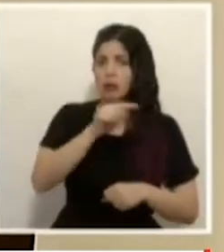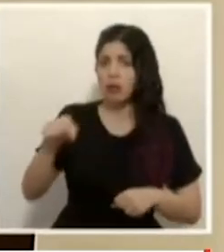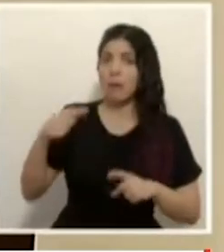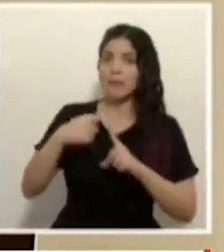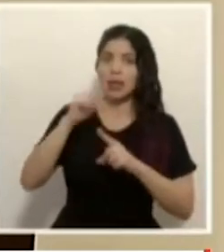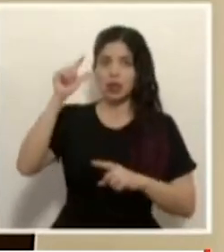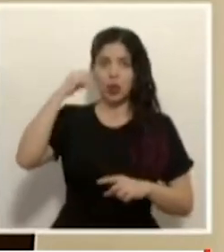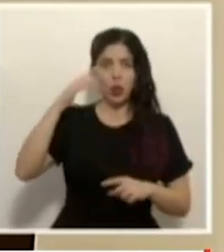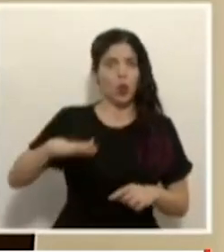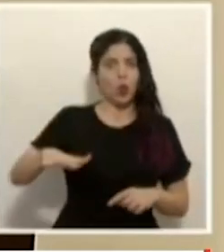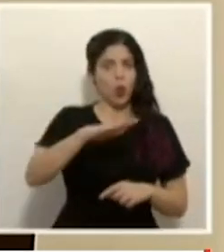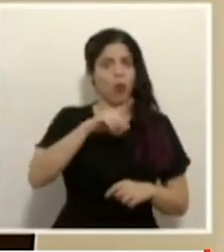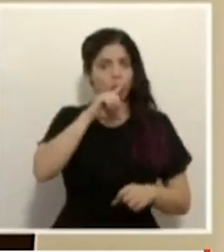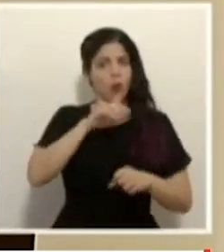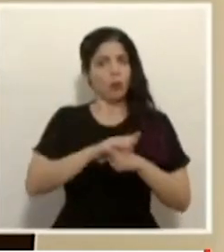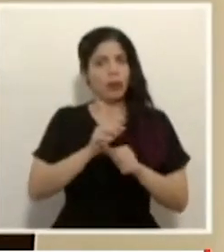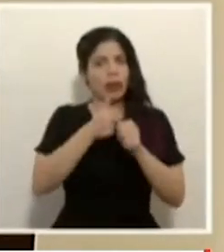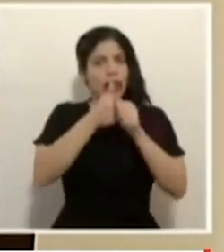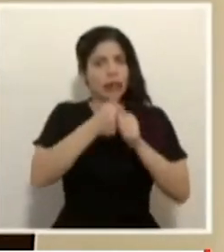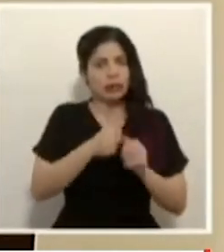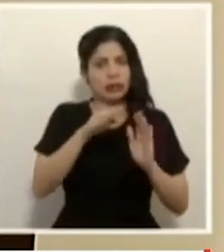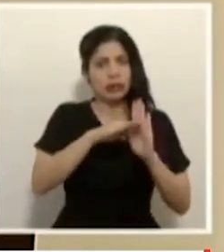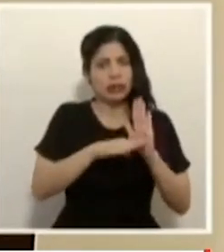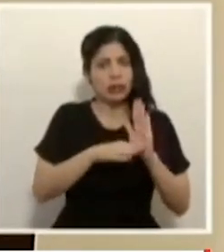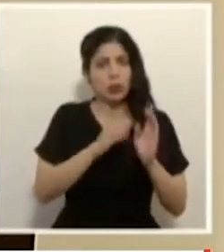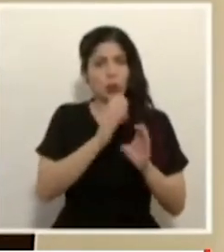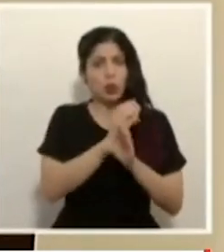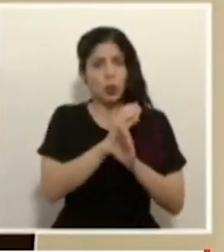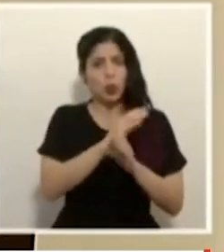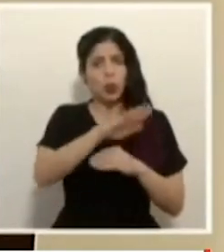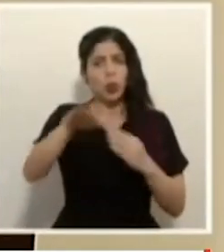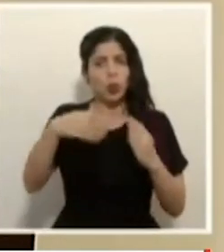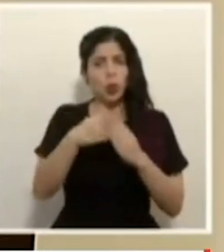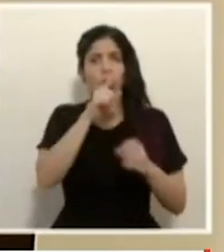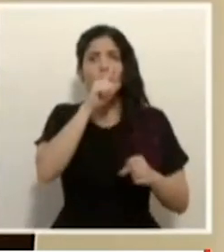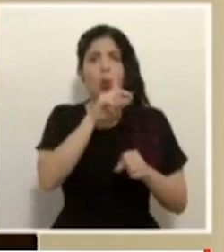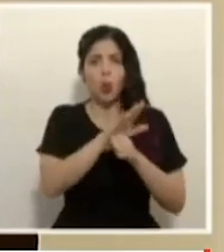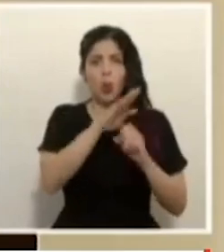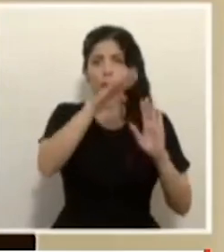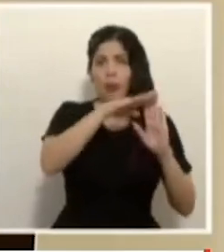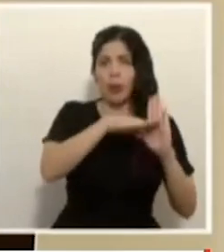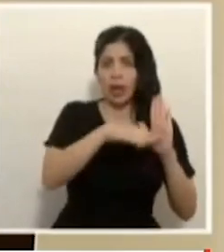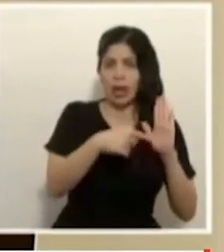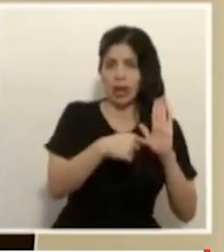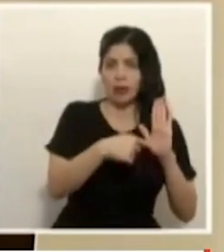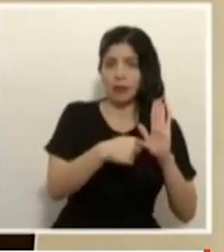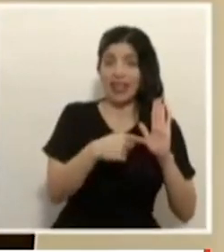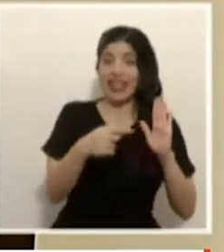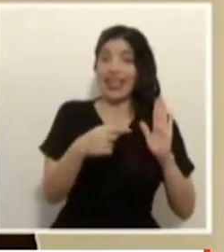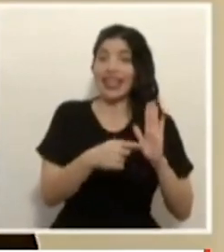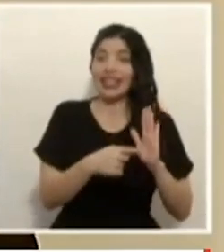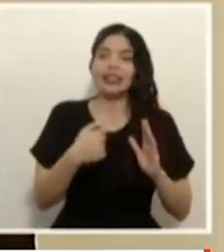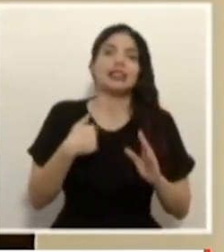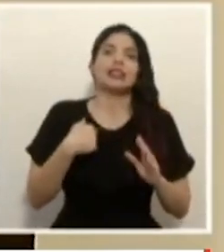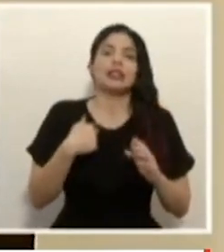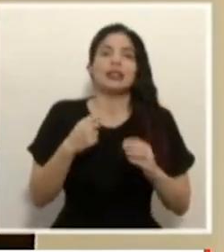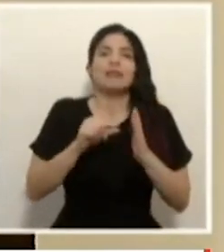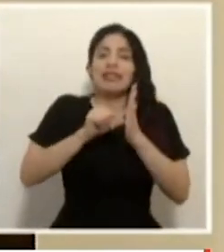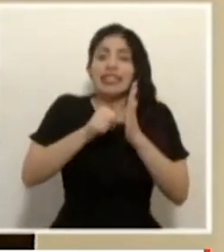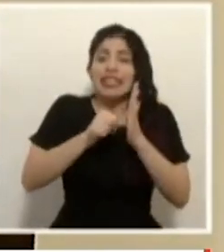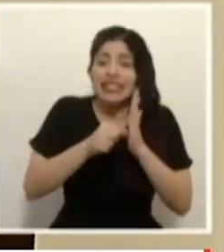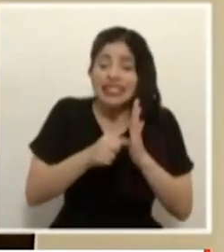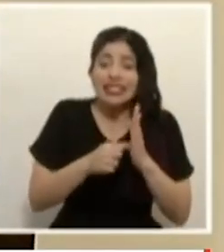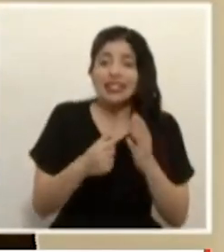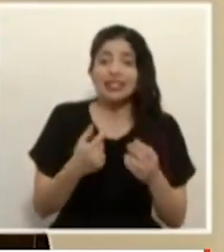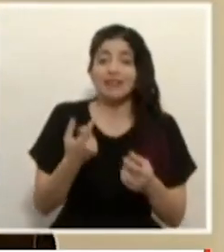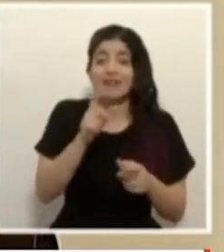para que entre todos velemos por el cumplimiento de las normas. Y en esto no puedo ser lo suficientemente enfático que